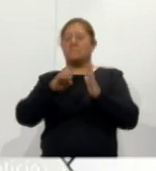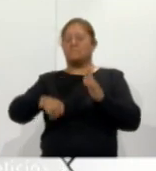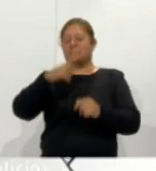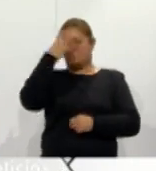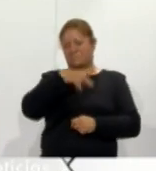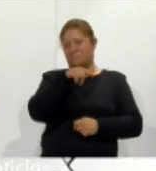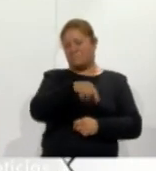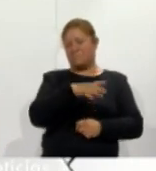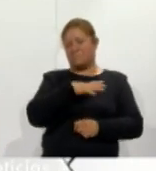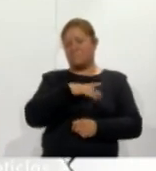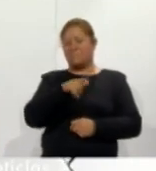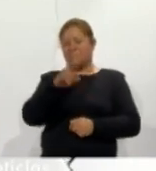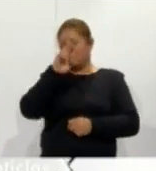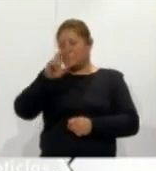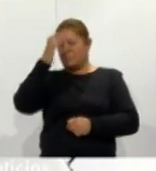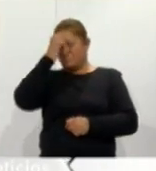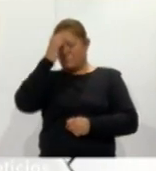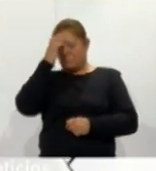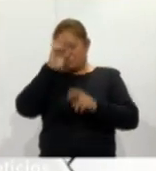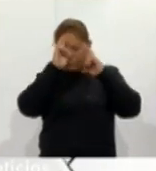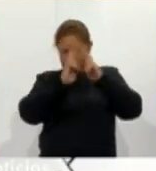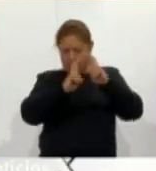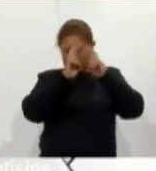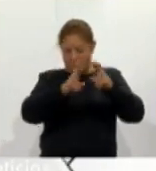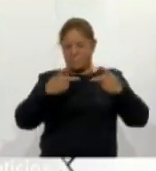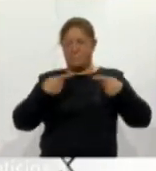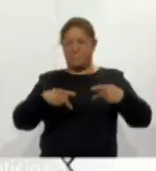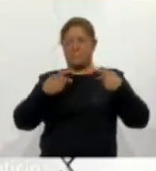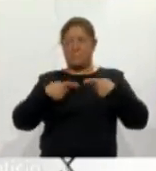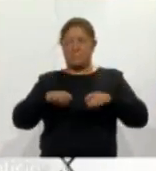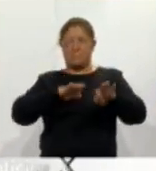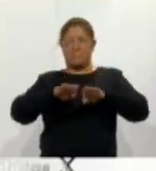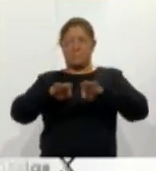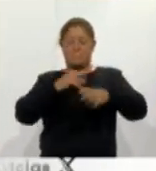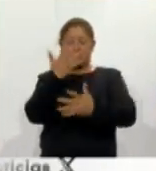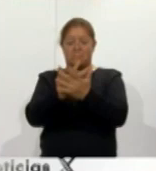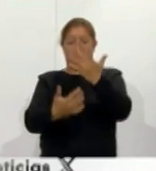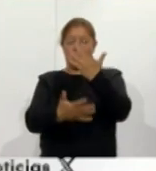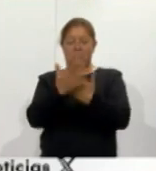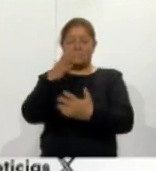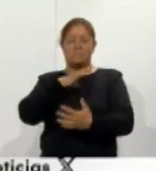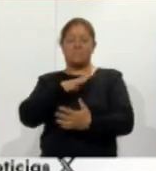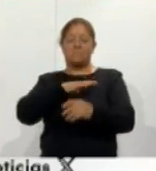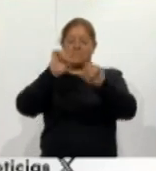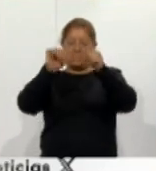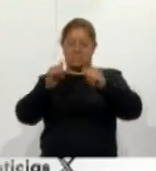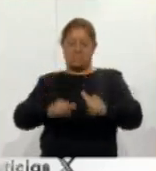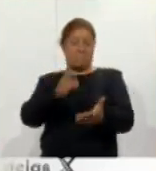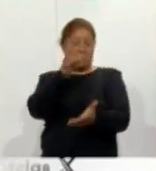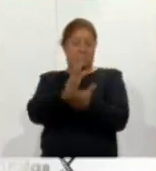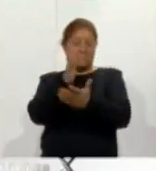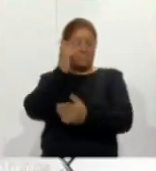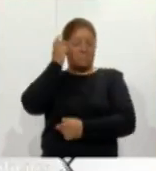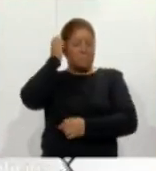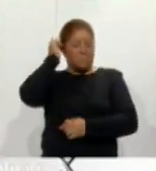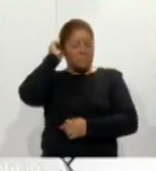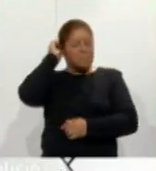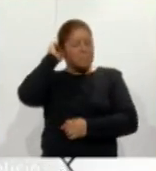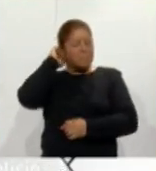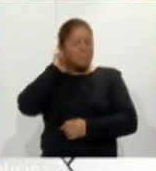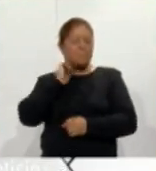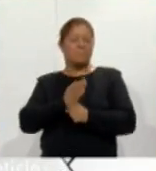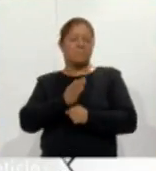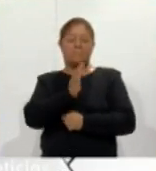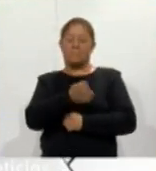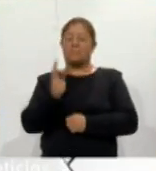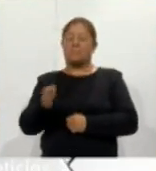con la finalidad de reconocer y rendir homenaje a las personas que trabajan con sus manos creando obras únicas Esta fecha coincide